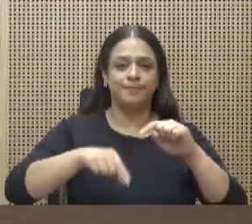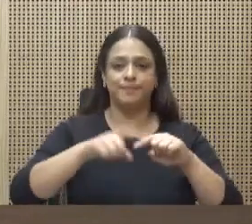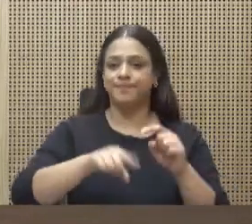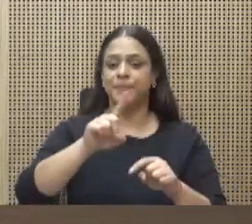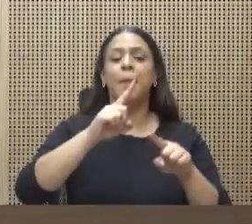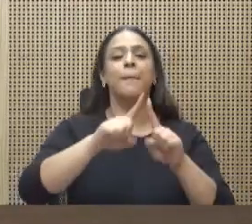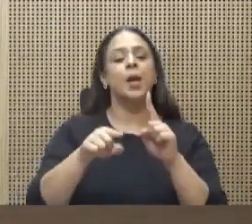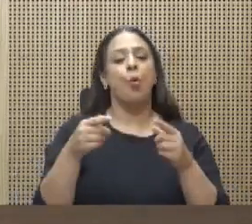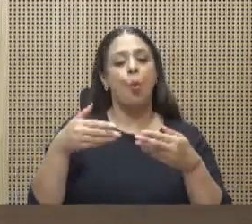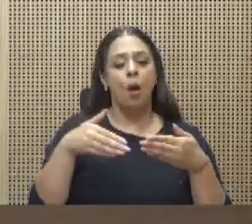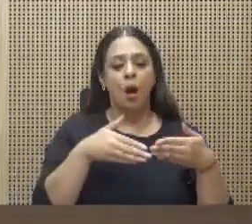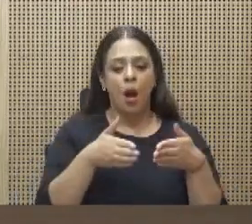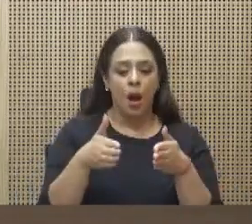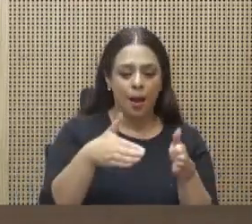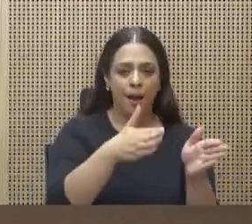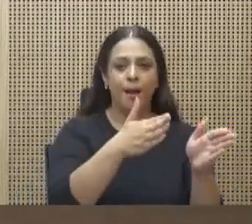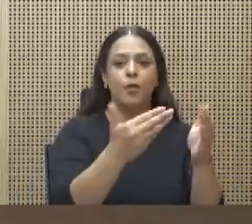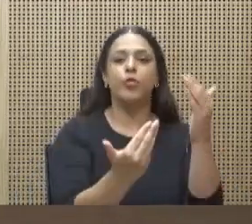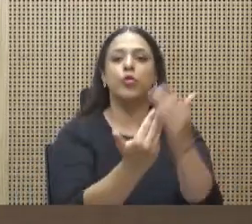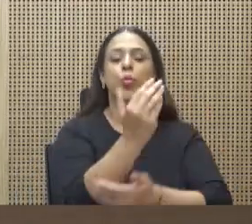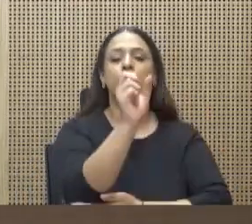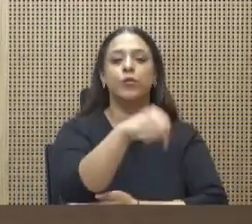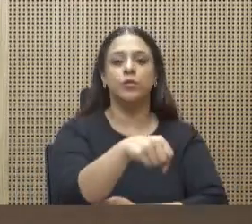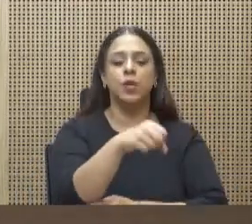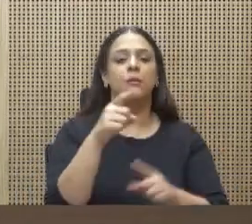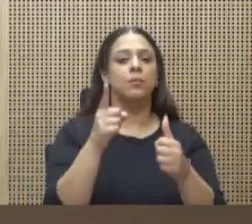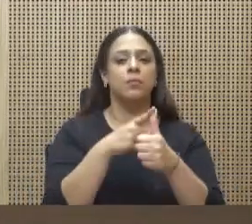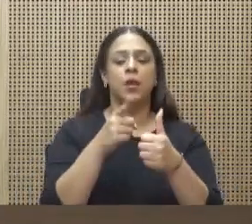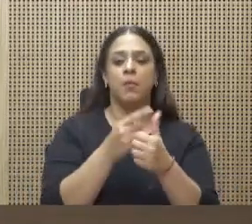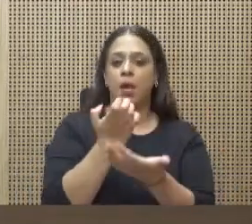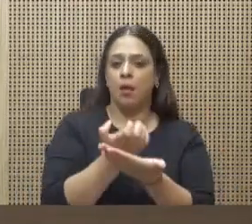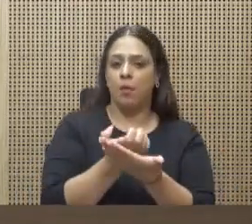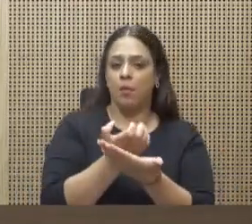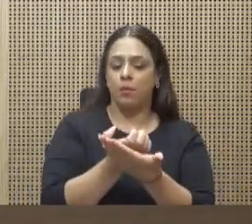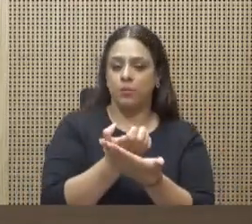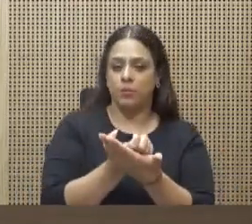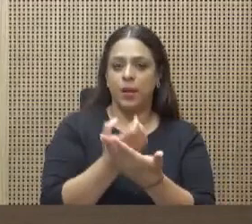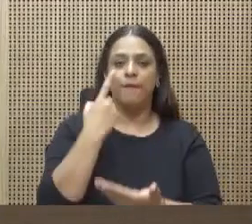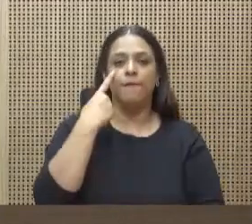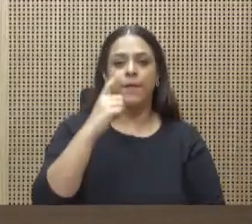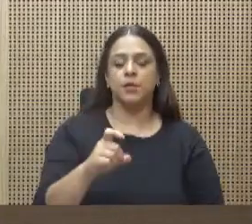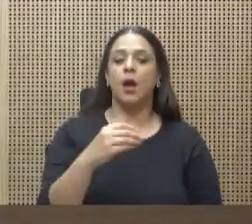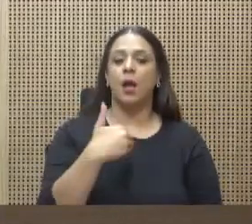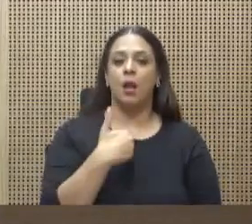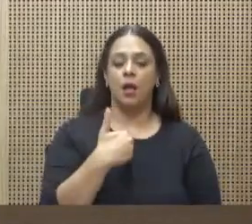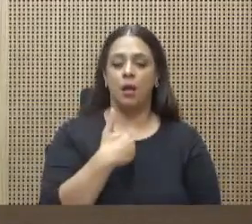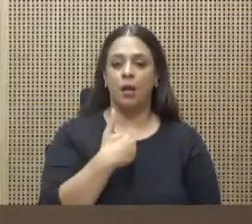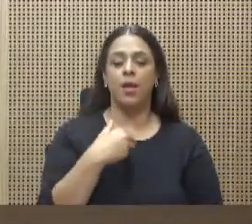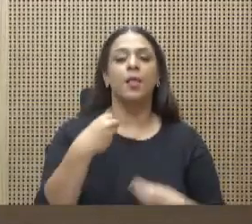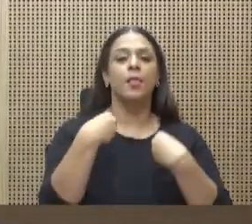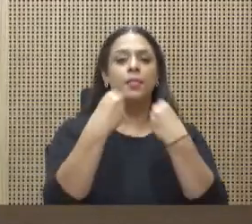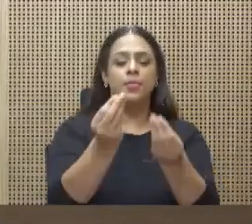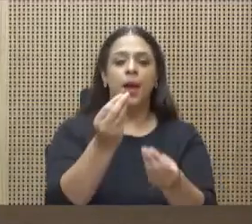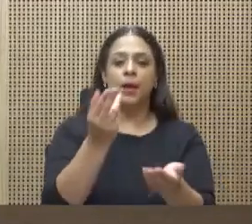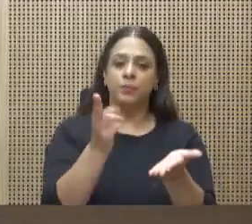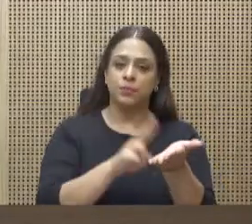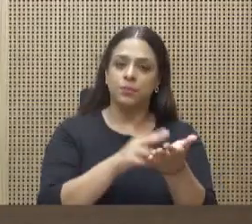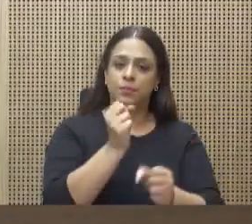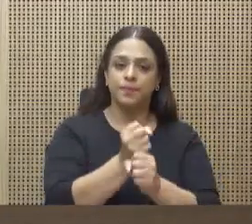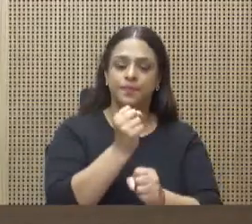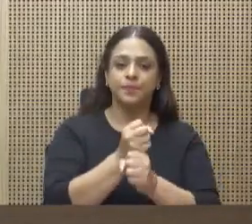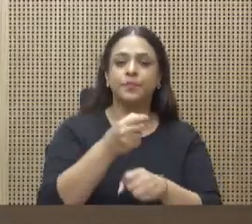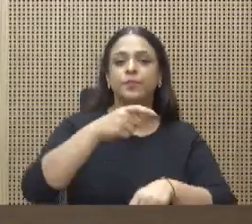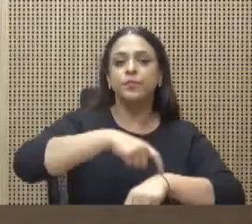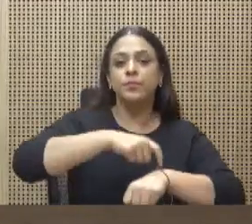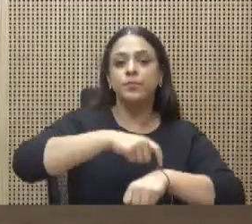salir de la crisis económica y fiscal que nos ahoga, generar empleos en el corto plazo y trabajar en paralelo